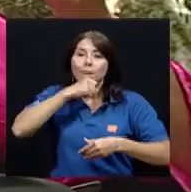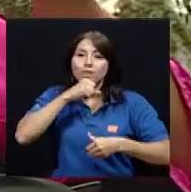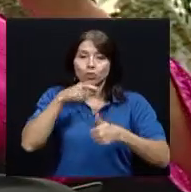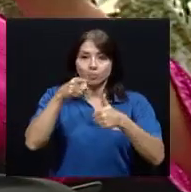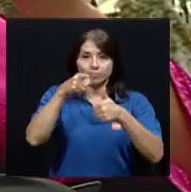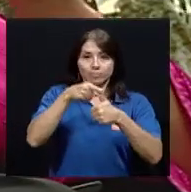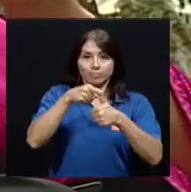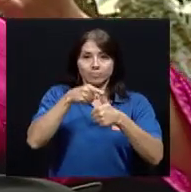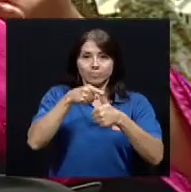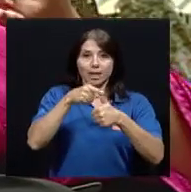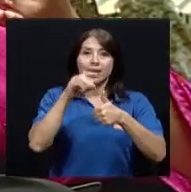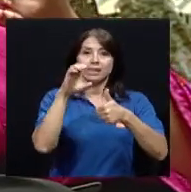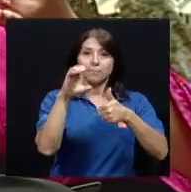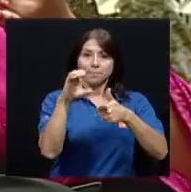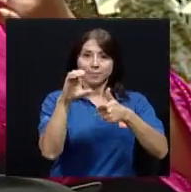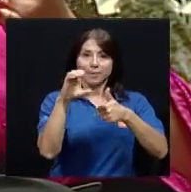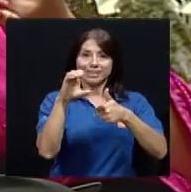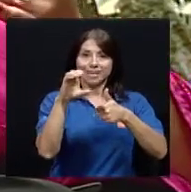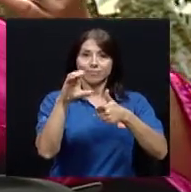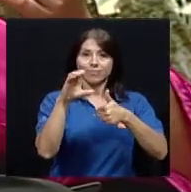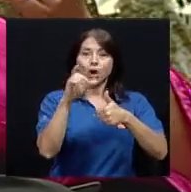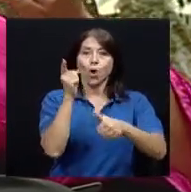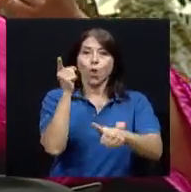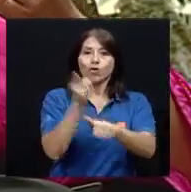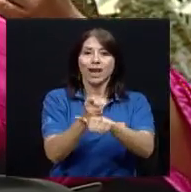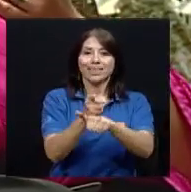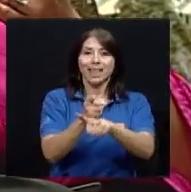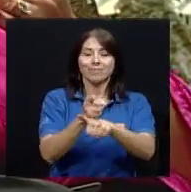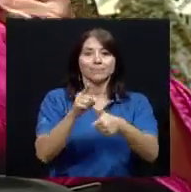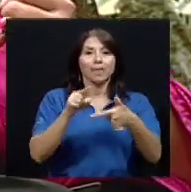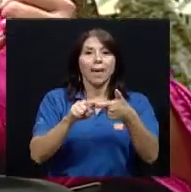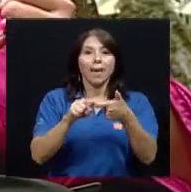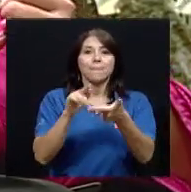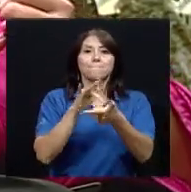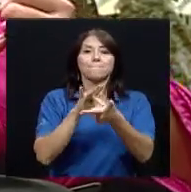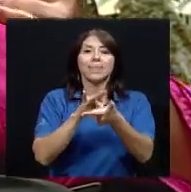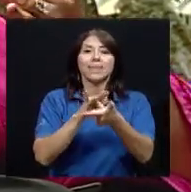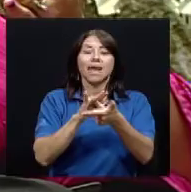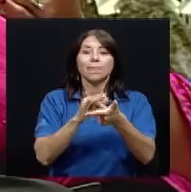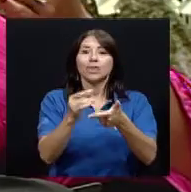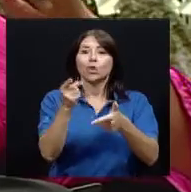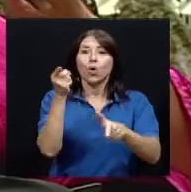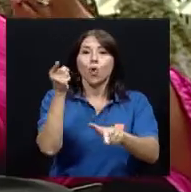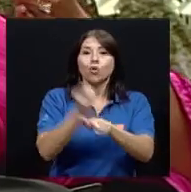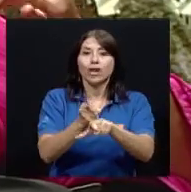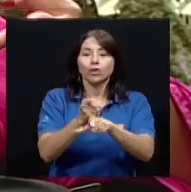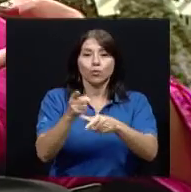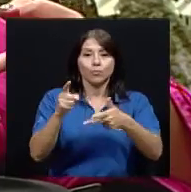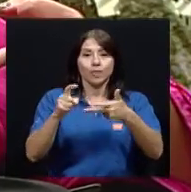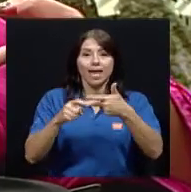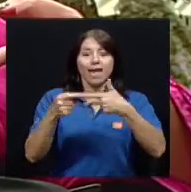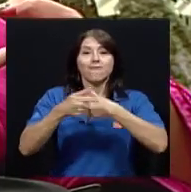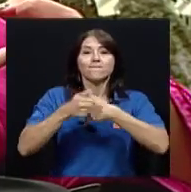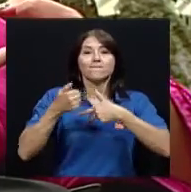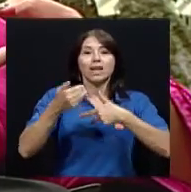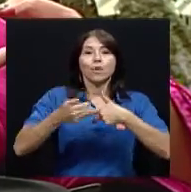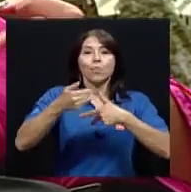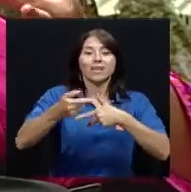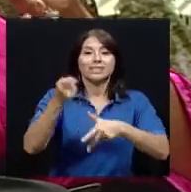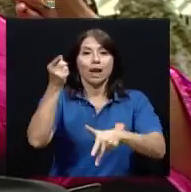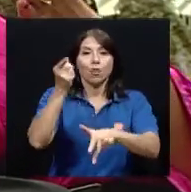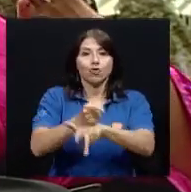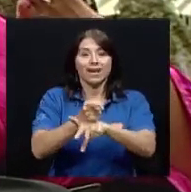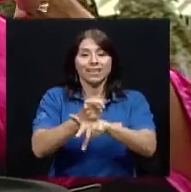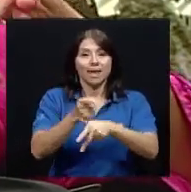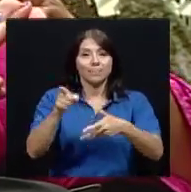verificar que sea la dosis correcta la primera c del medicamento correcto en la frecuencia correcta administrada